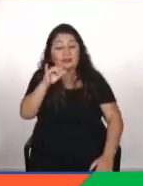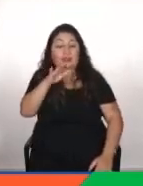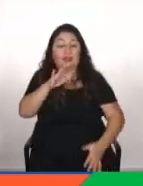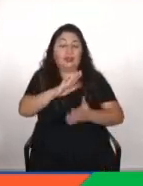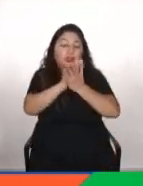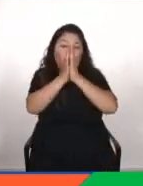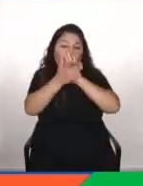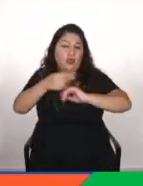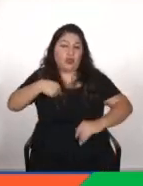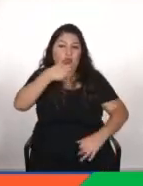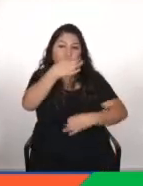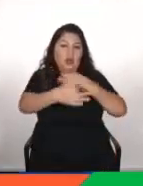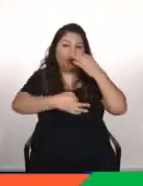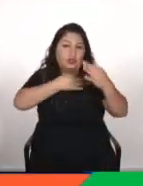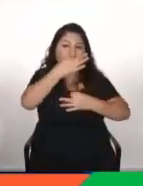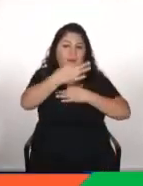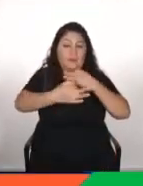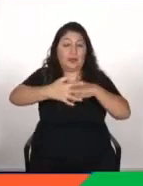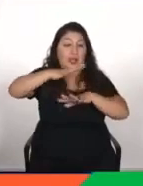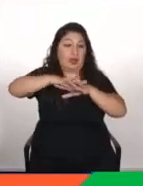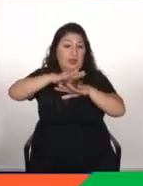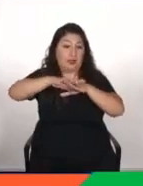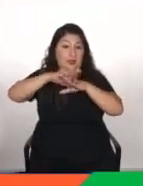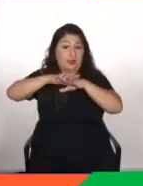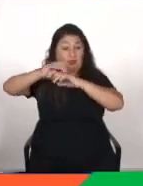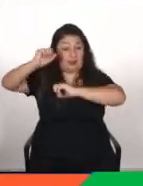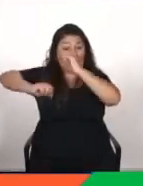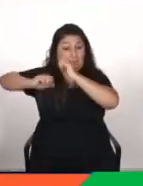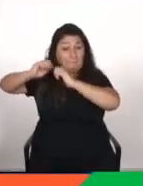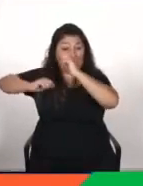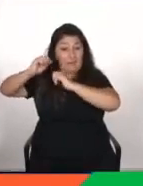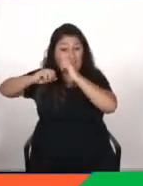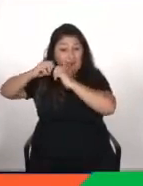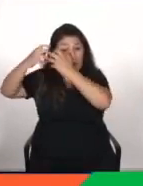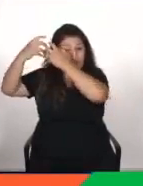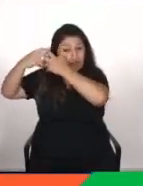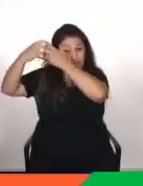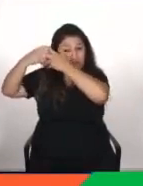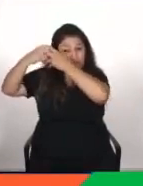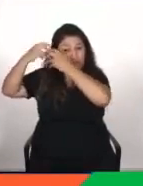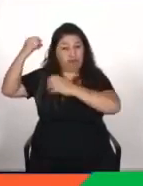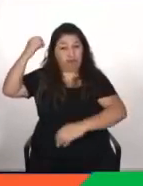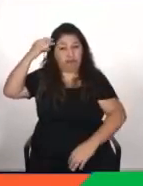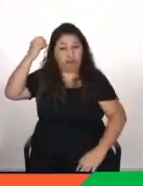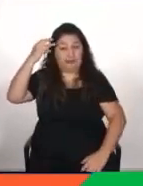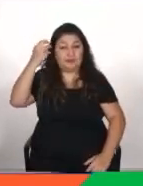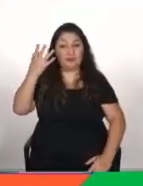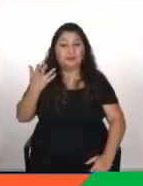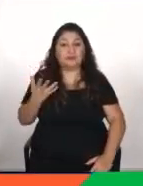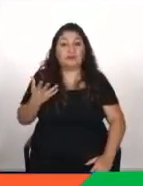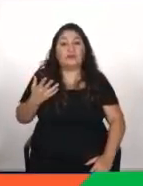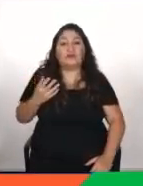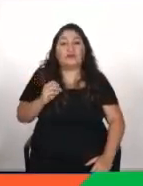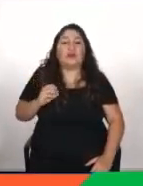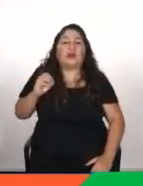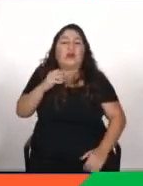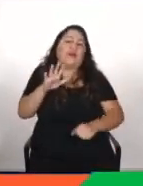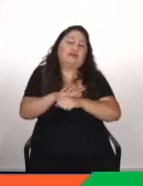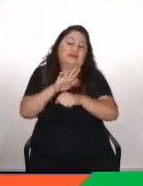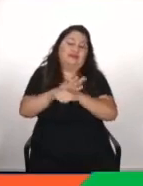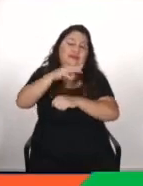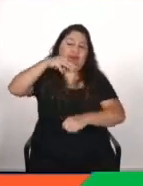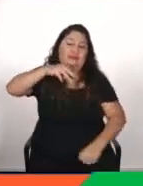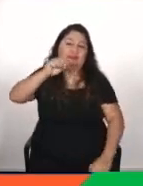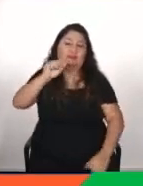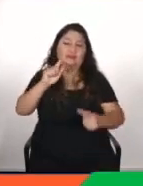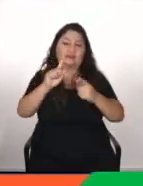comentando de los algoritmos de machine learning que tú ya me has traído aquí a colación a Skynet o Matrix al final